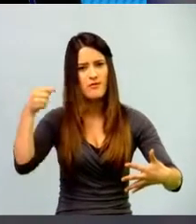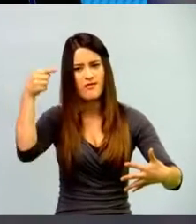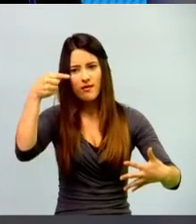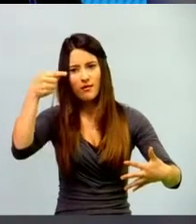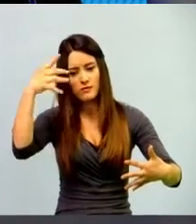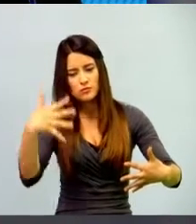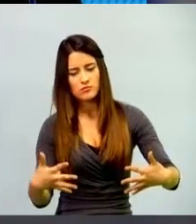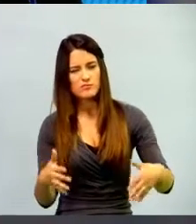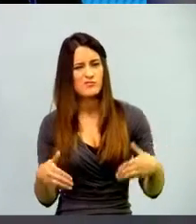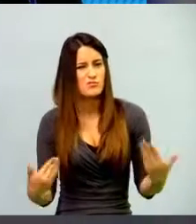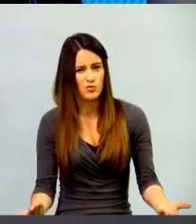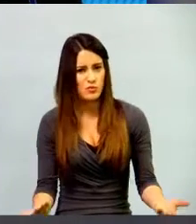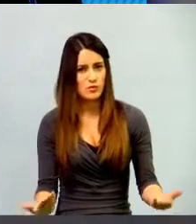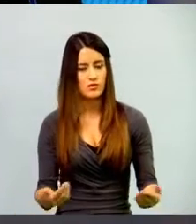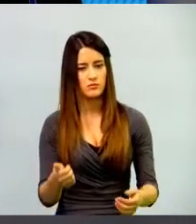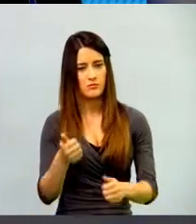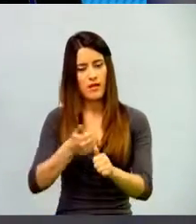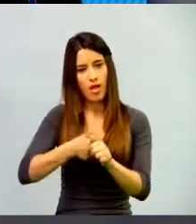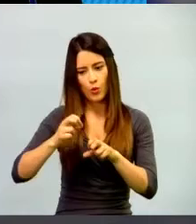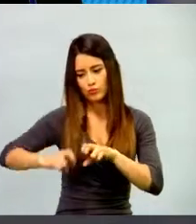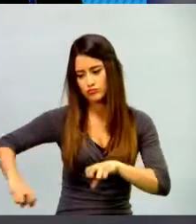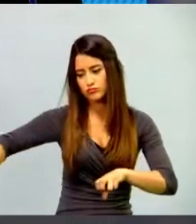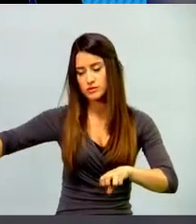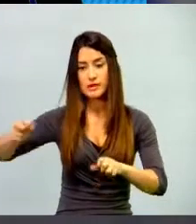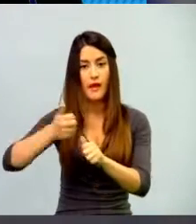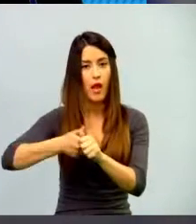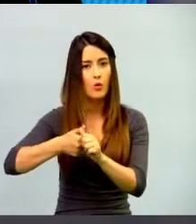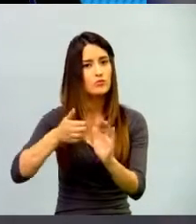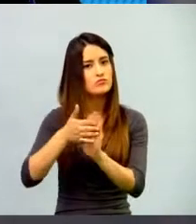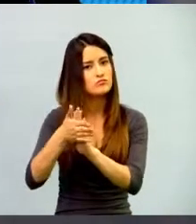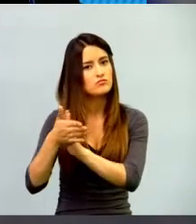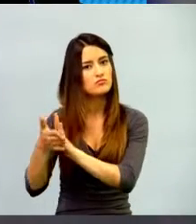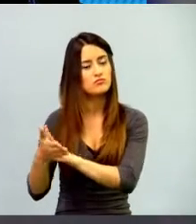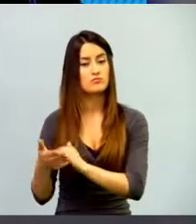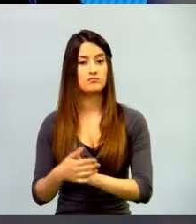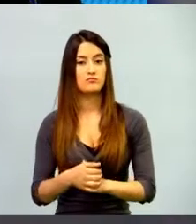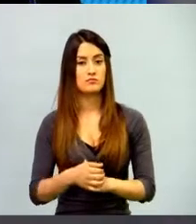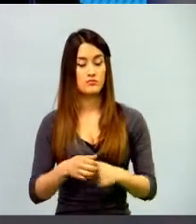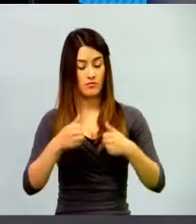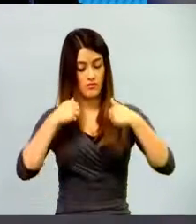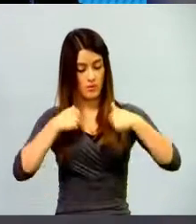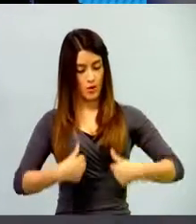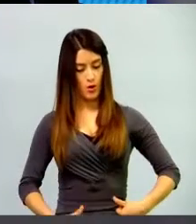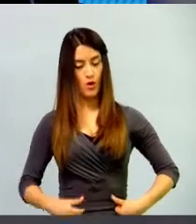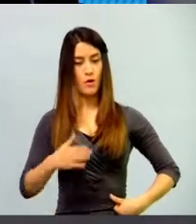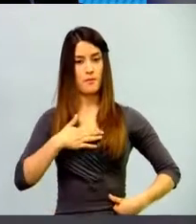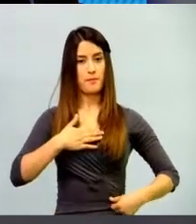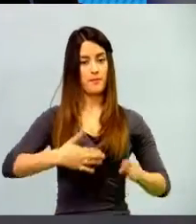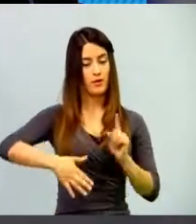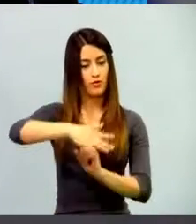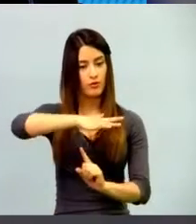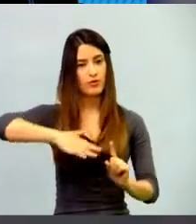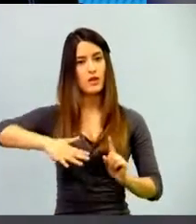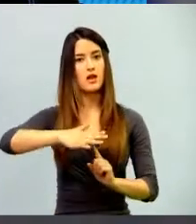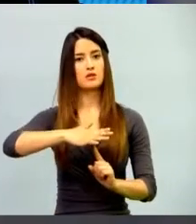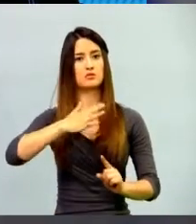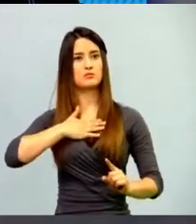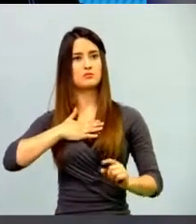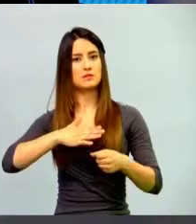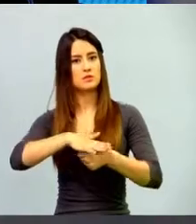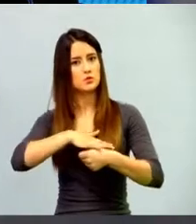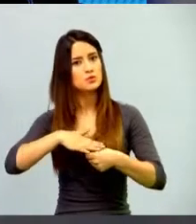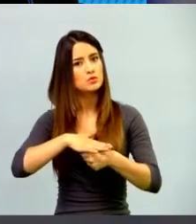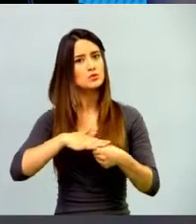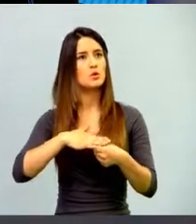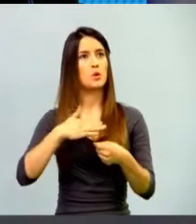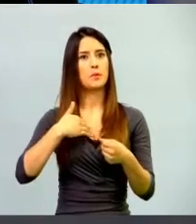expresemos y hablemos cada uno desde su esencia, desde su quehacer, desde su cotidianidad. ¿Qué es lo que